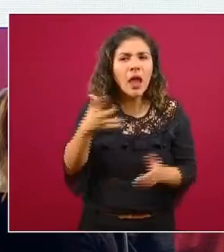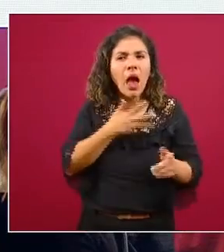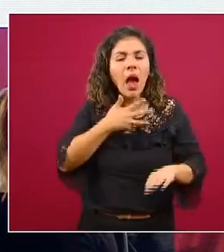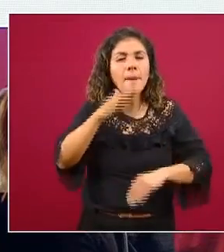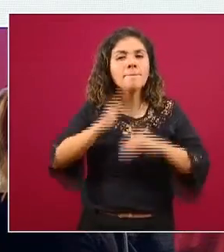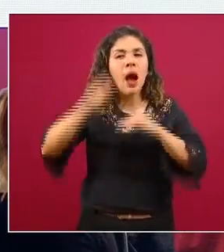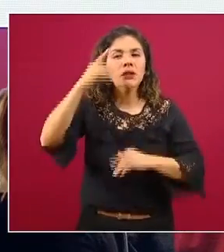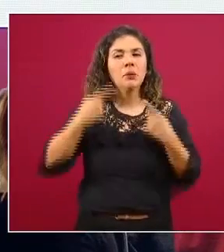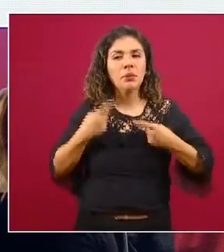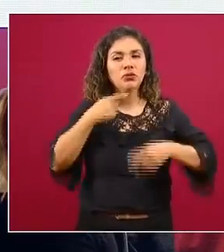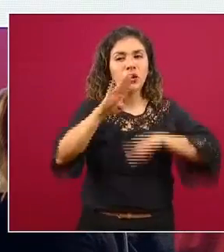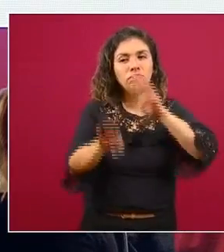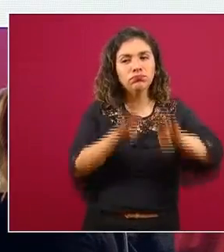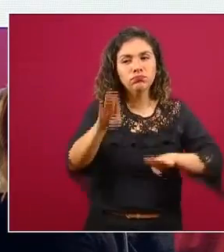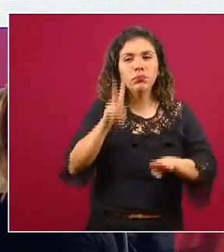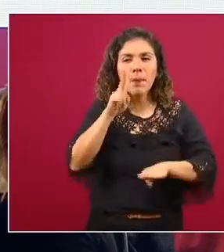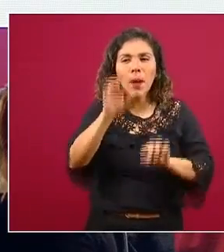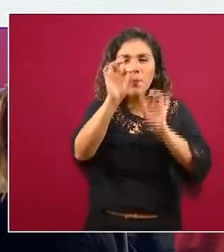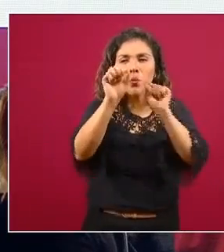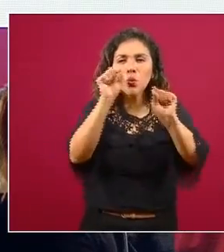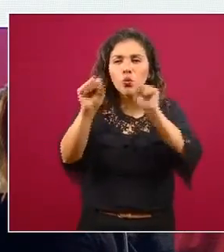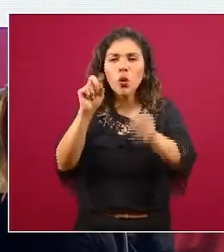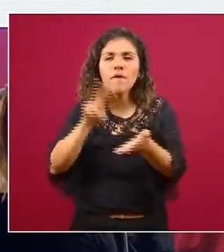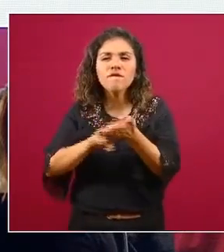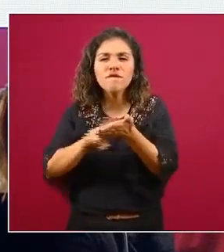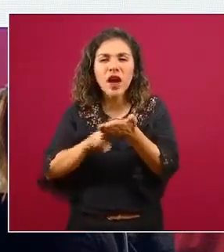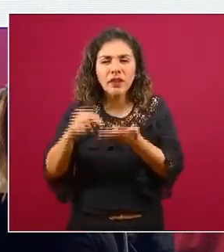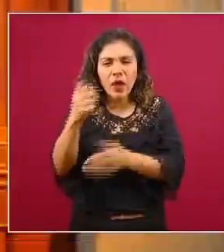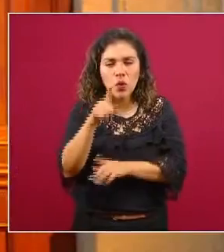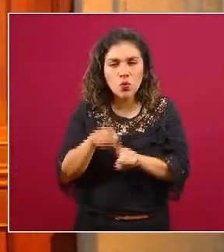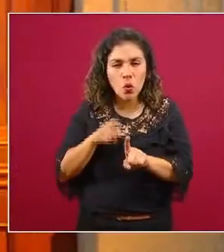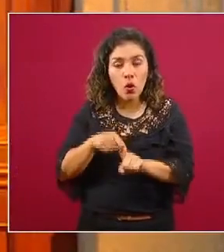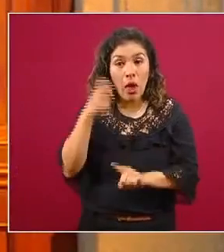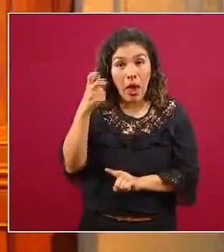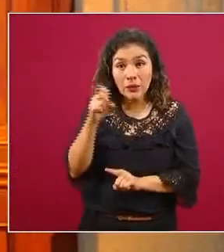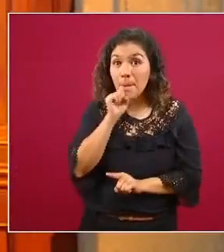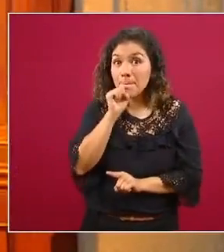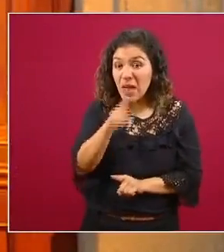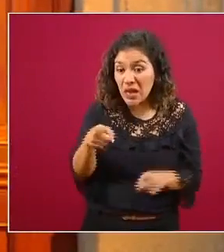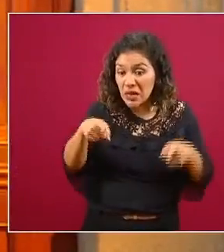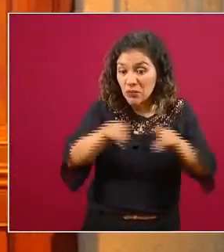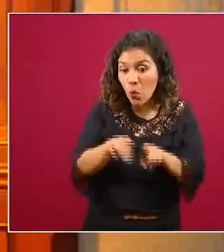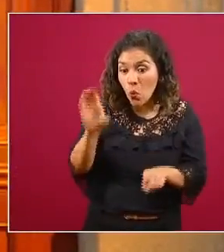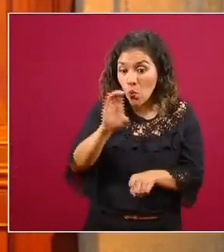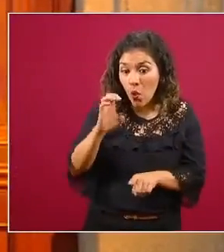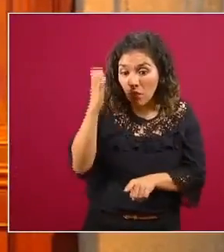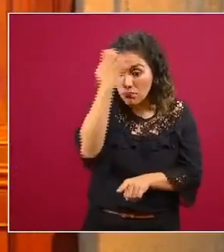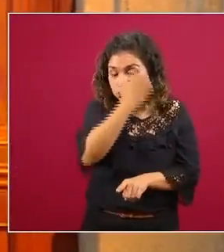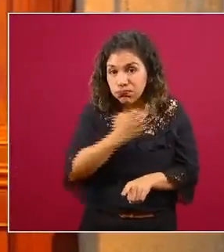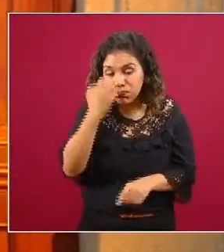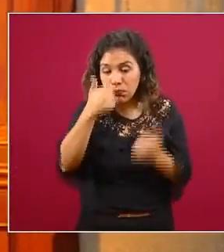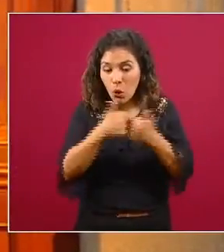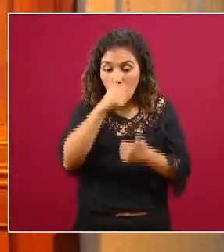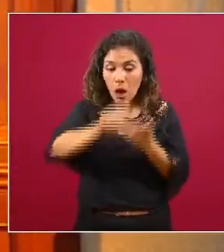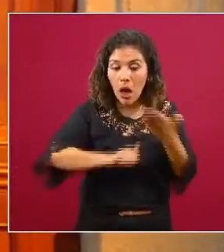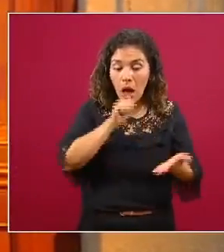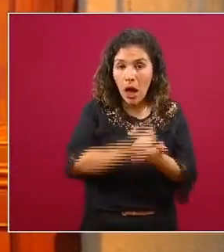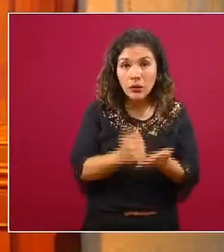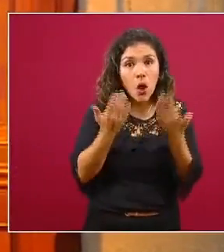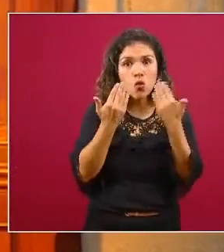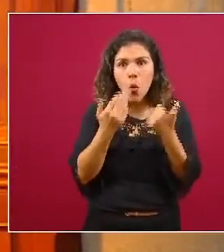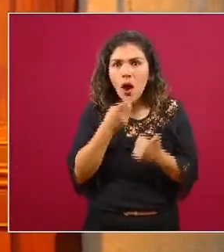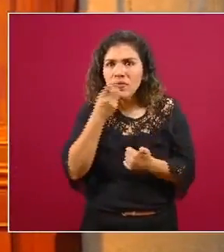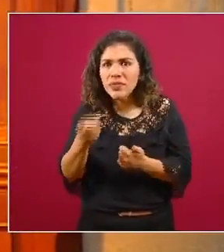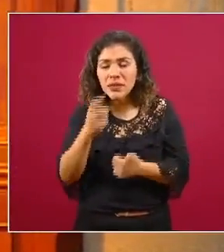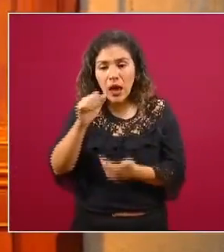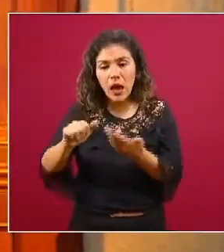exceso de mortalidad que es la línea punteada verde cuando se hace este mismo análisis en actas que no mencionan